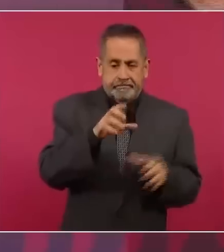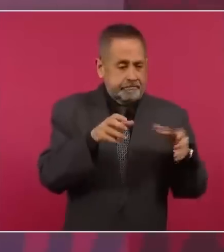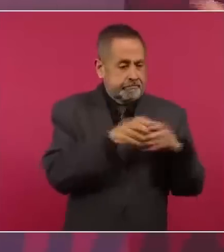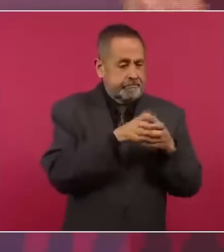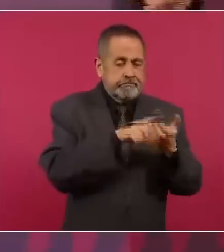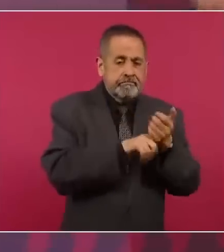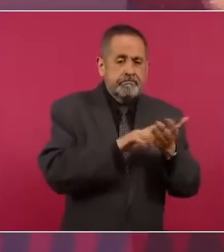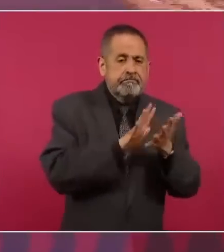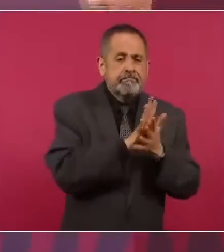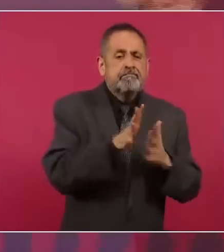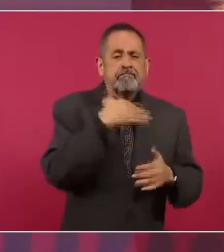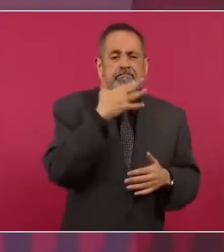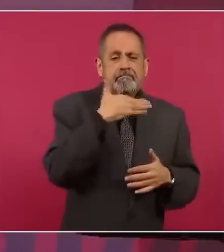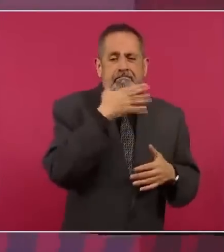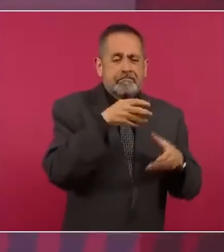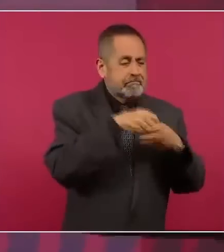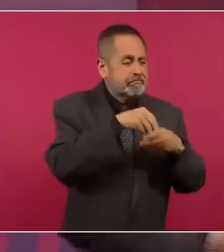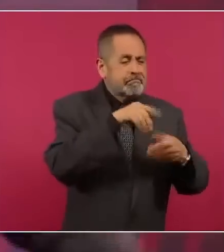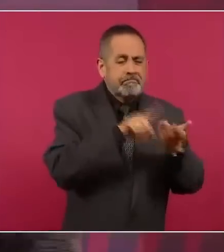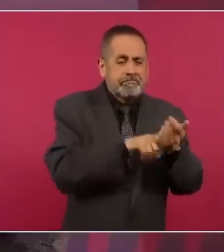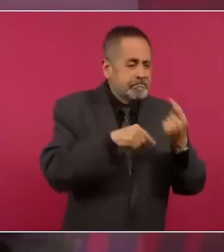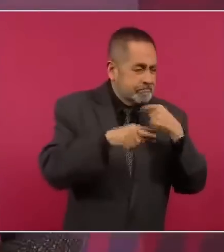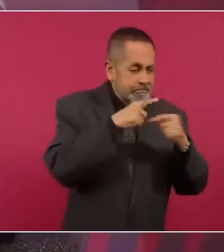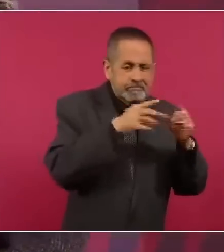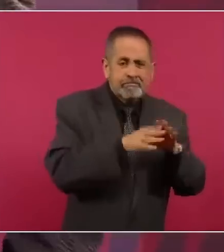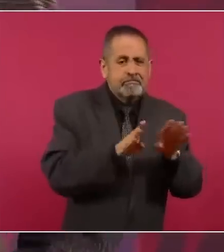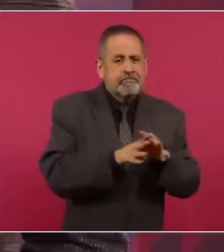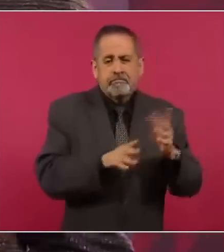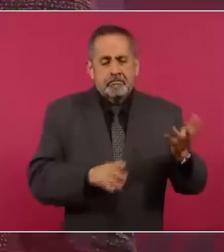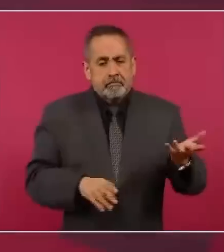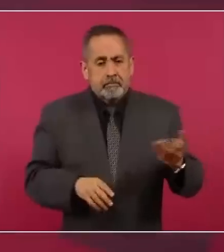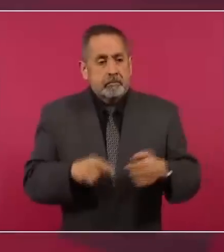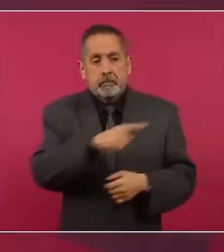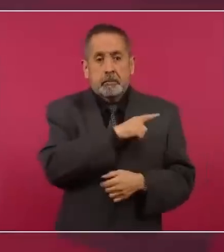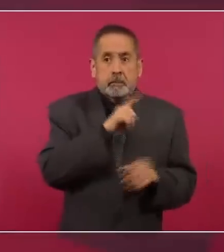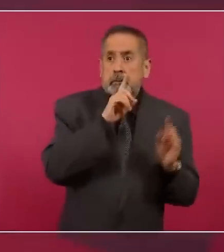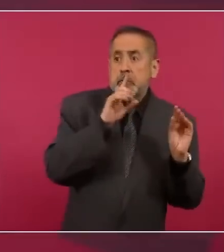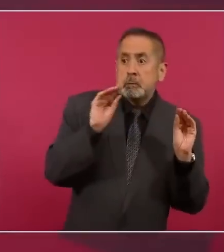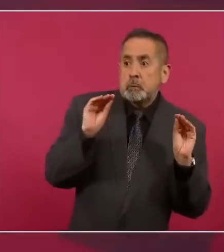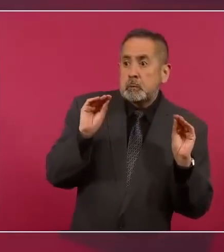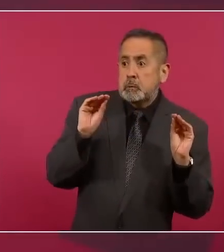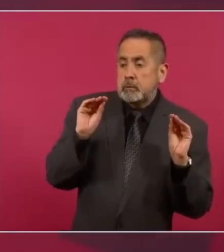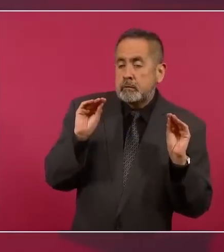de complicidades, de componendas, tienen que quedarse callados.